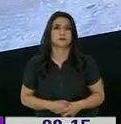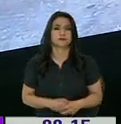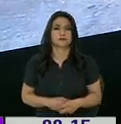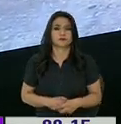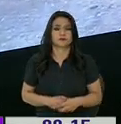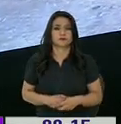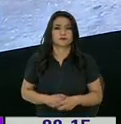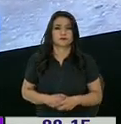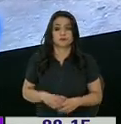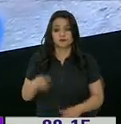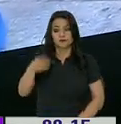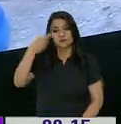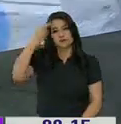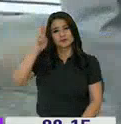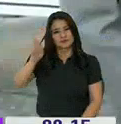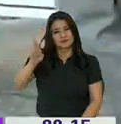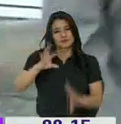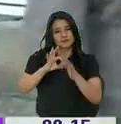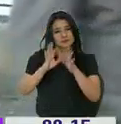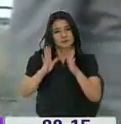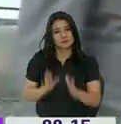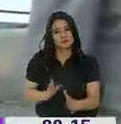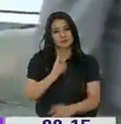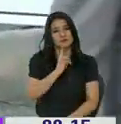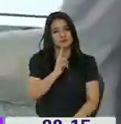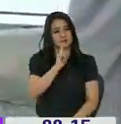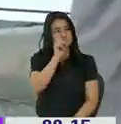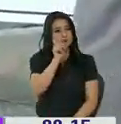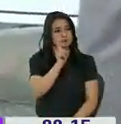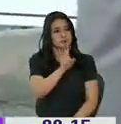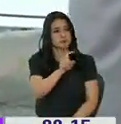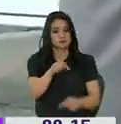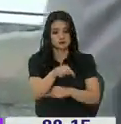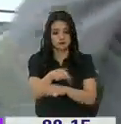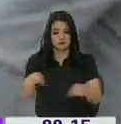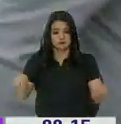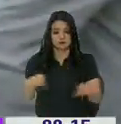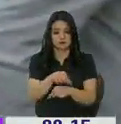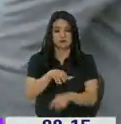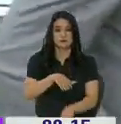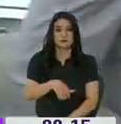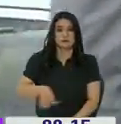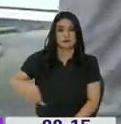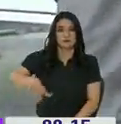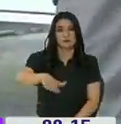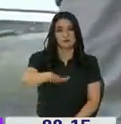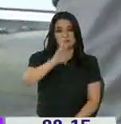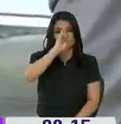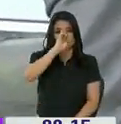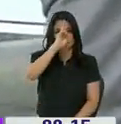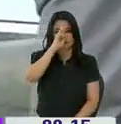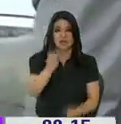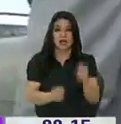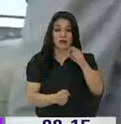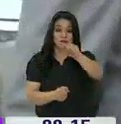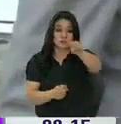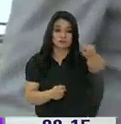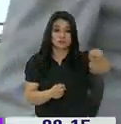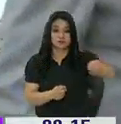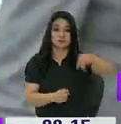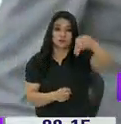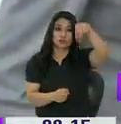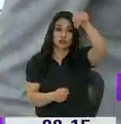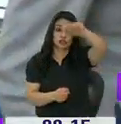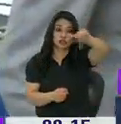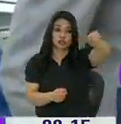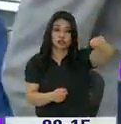Este estudio, Roberto, tiene una inquietud. Cuando hay un contraflujo en la autopista General Rumiñahui, los autos que vienen desde el norte